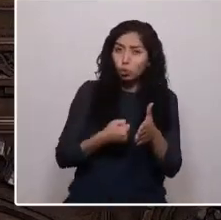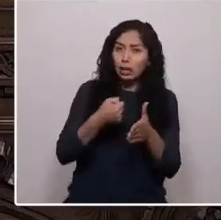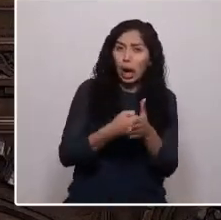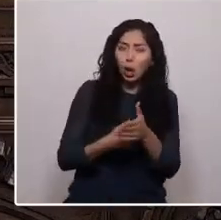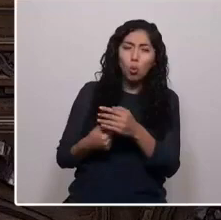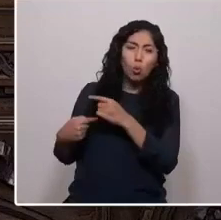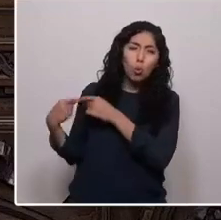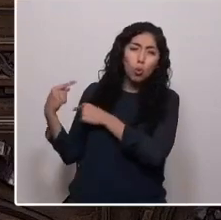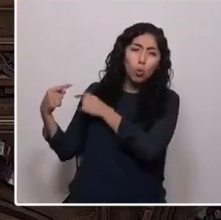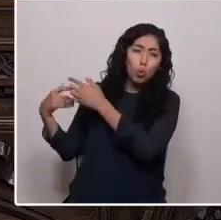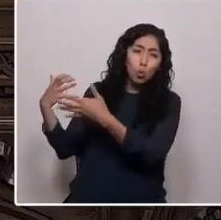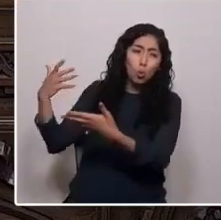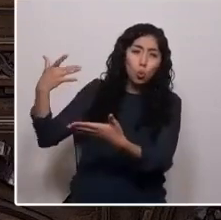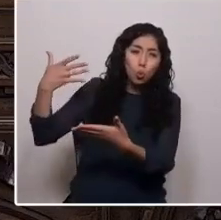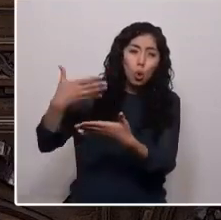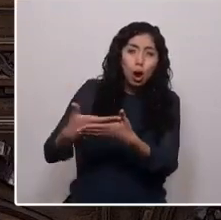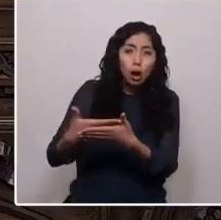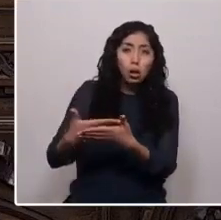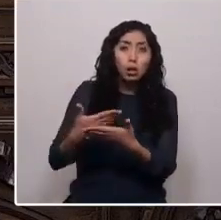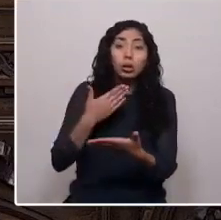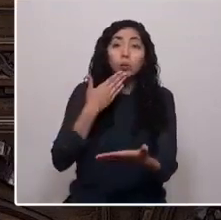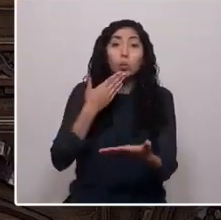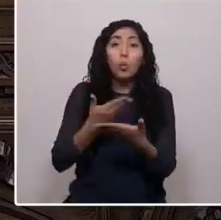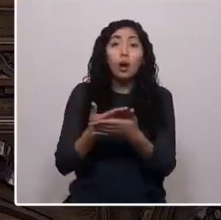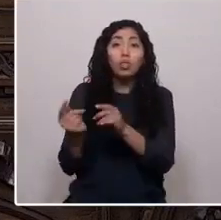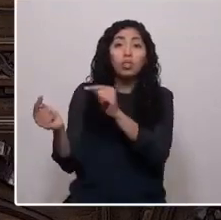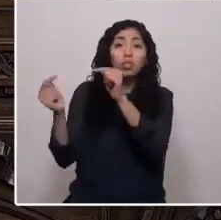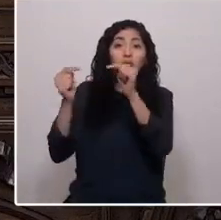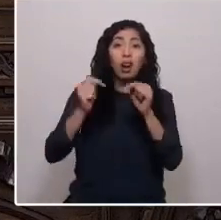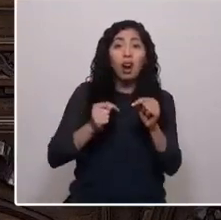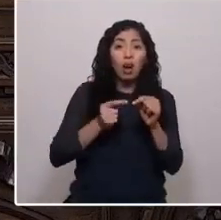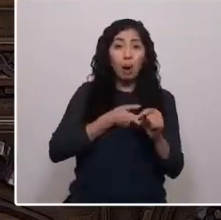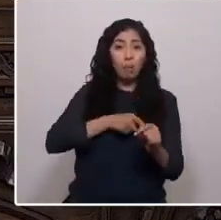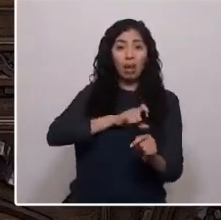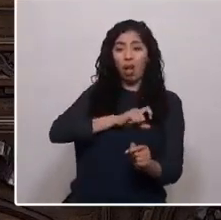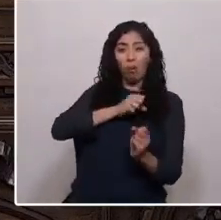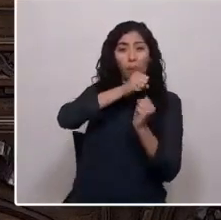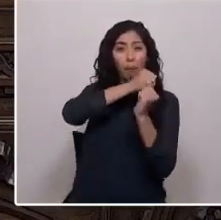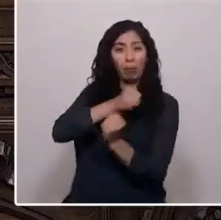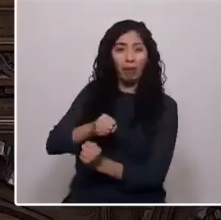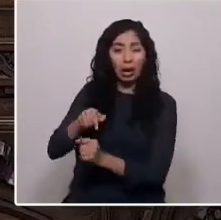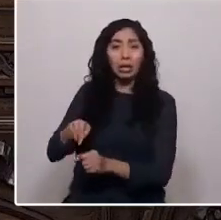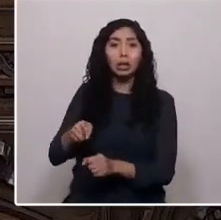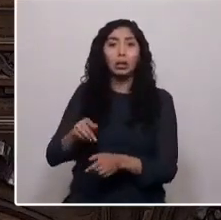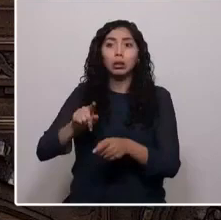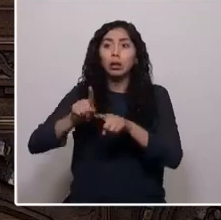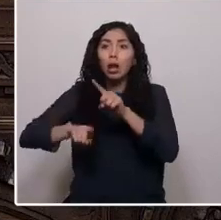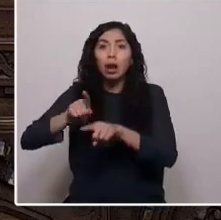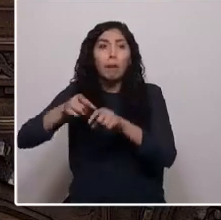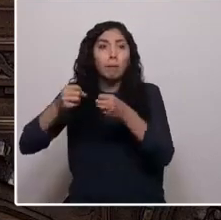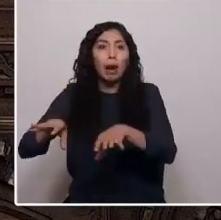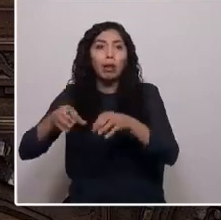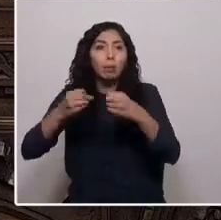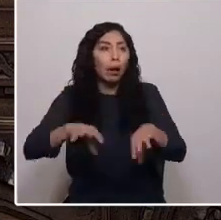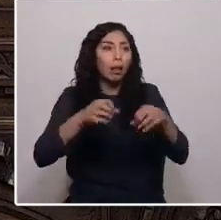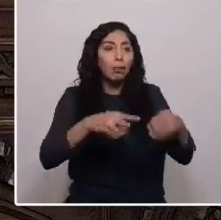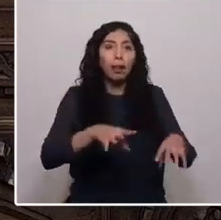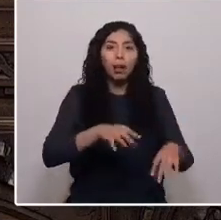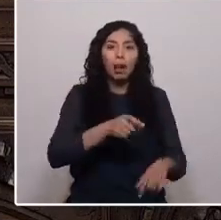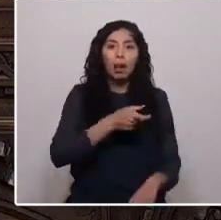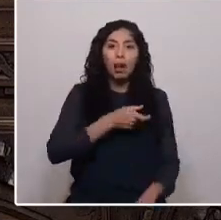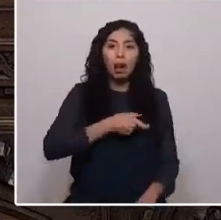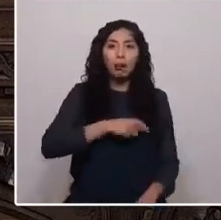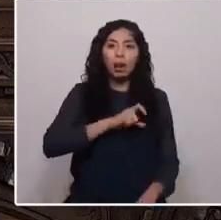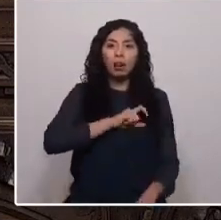Desde la llegada del invasor hemos ido perdiendo el territorio que sistemáticamente el huinca ha ido usurpando a sangre y fuego.